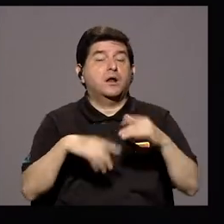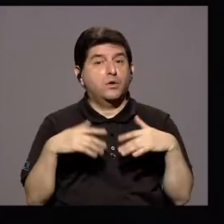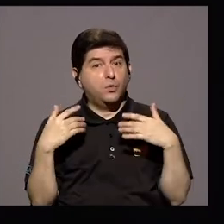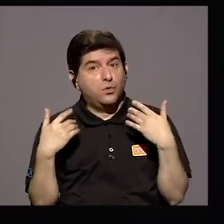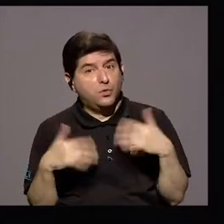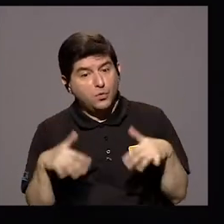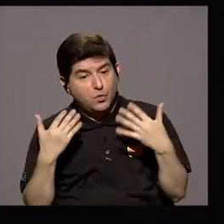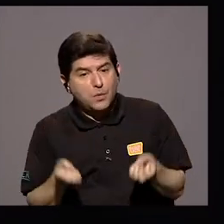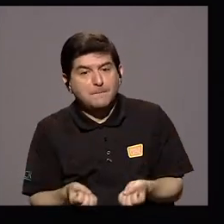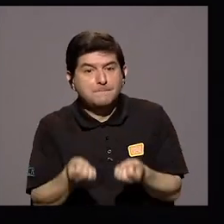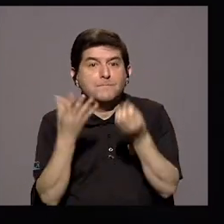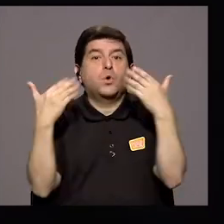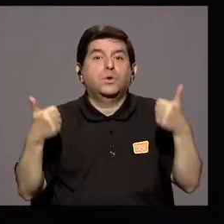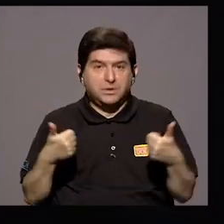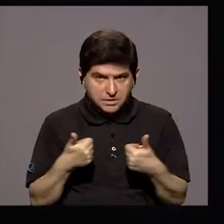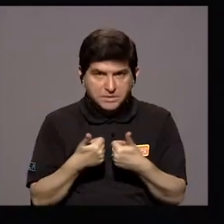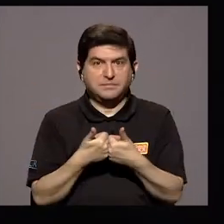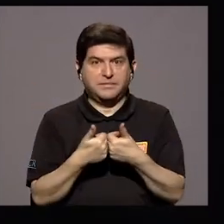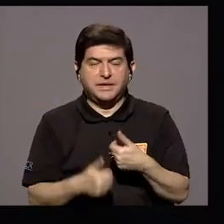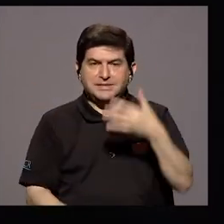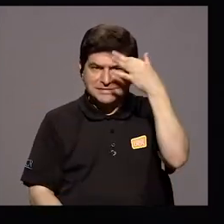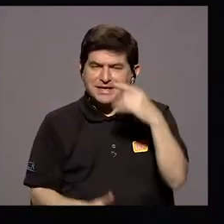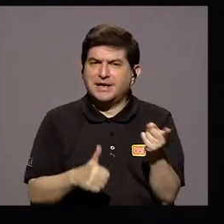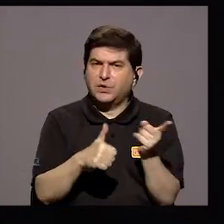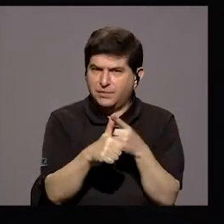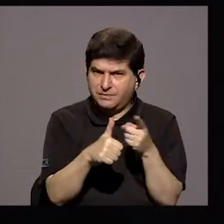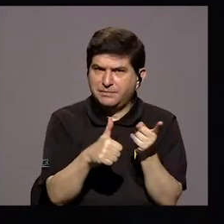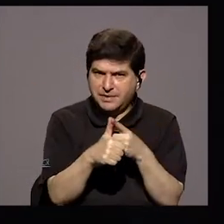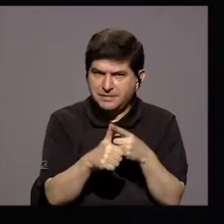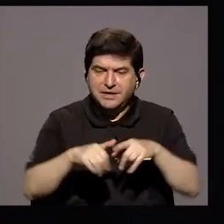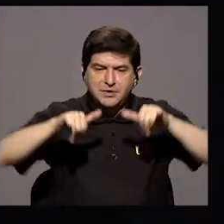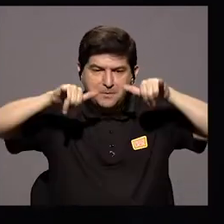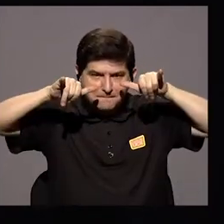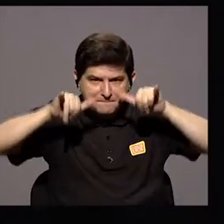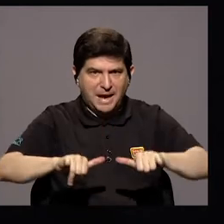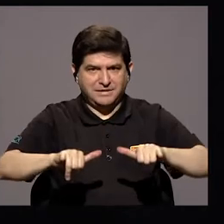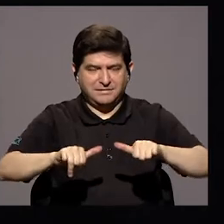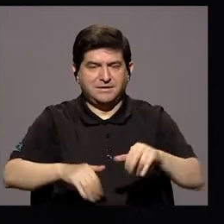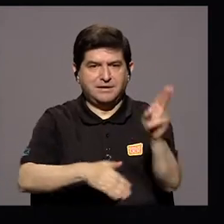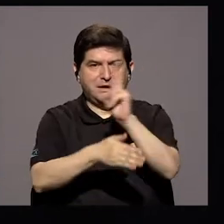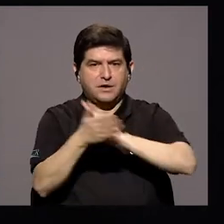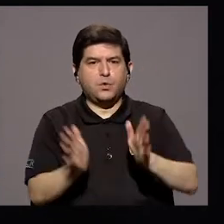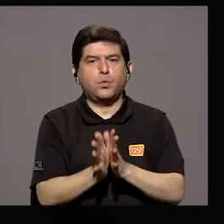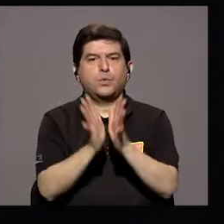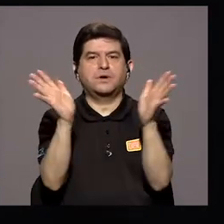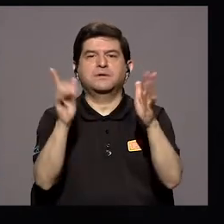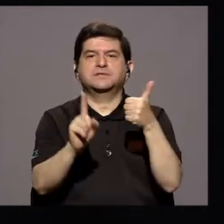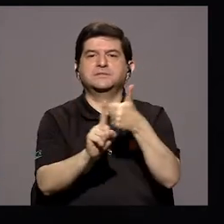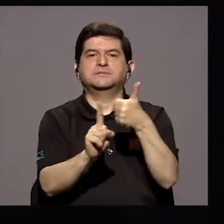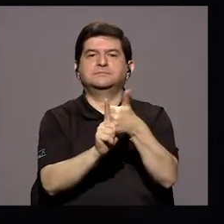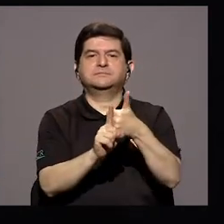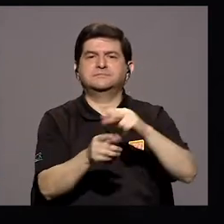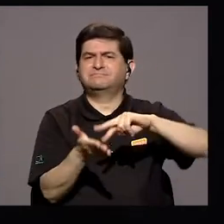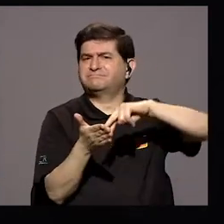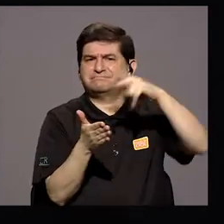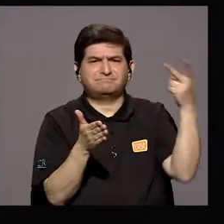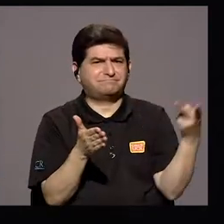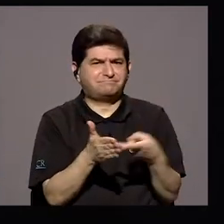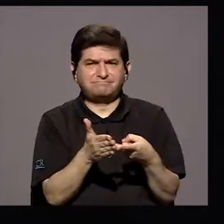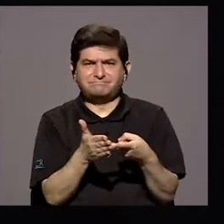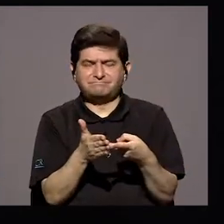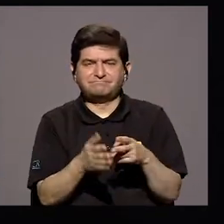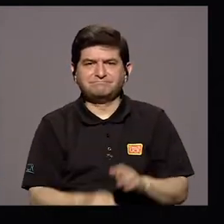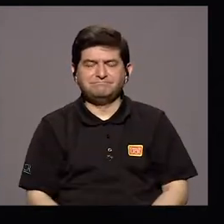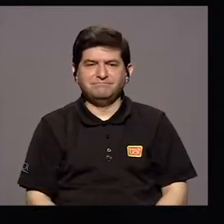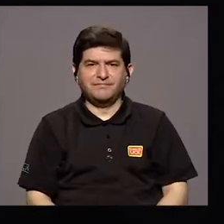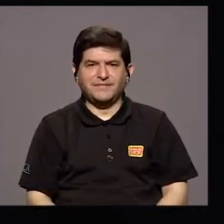bueno, son muchos desafíos Yo creo que el primero, el mantenerse como una universidad pública Eso significa que